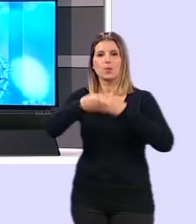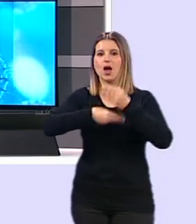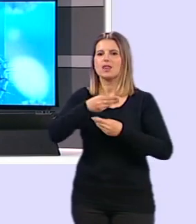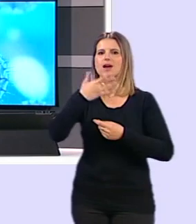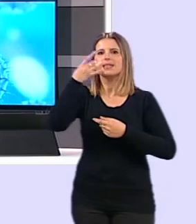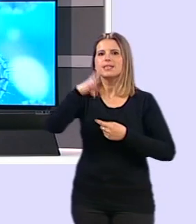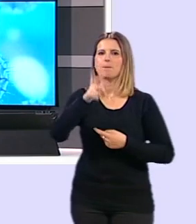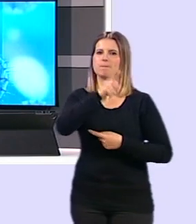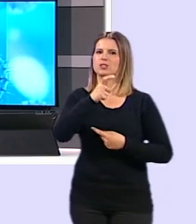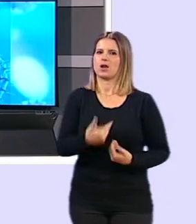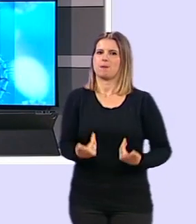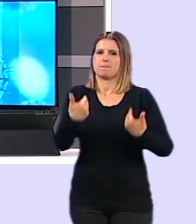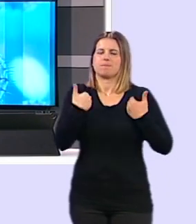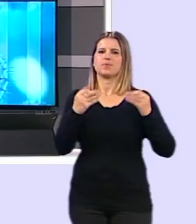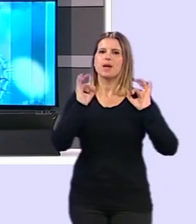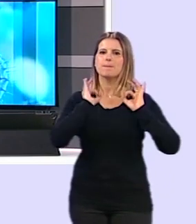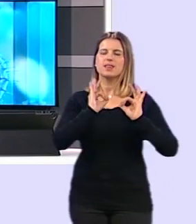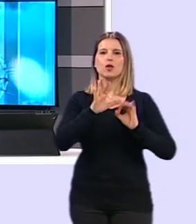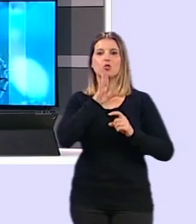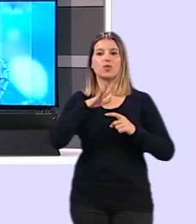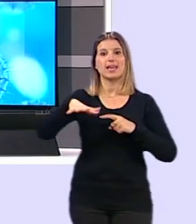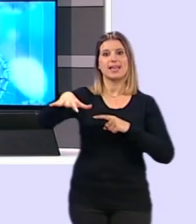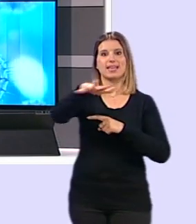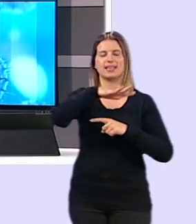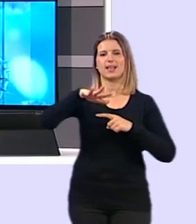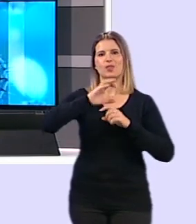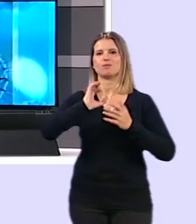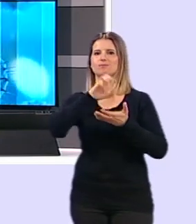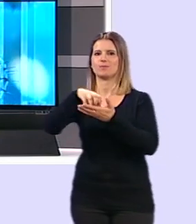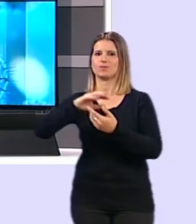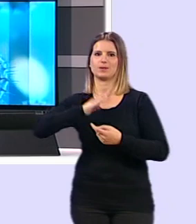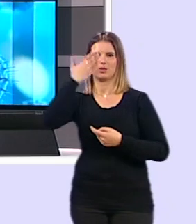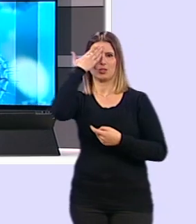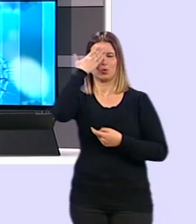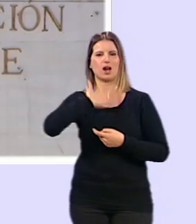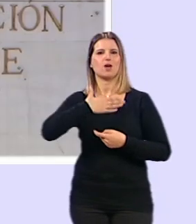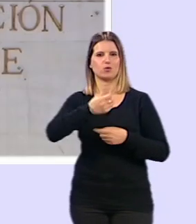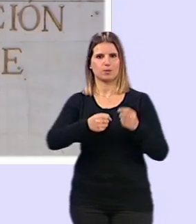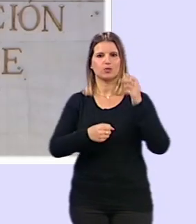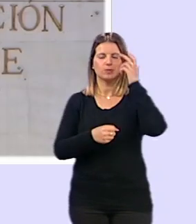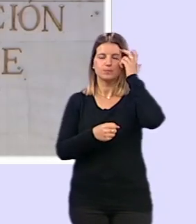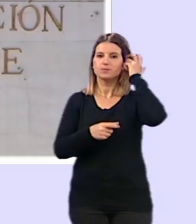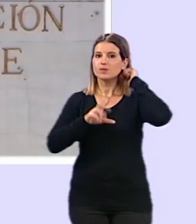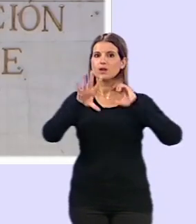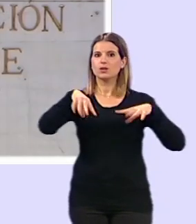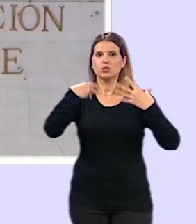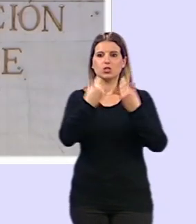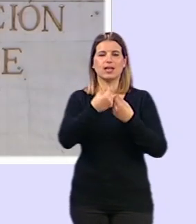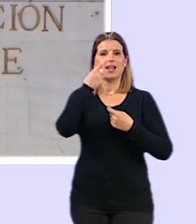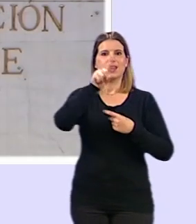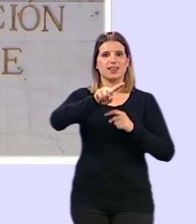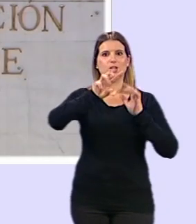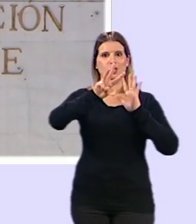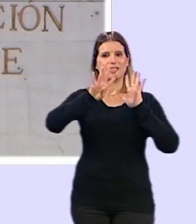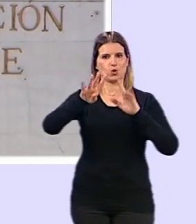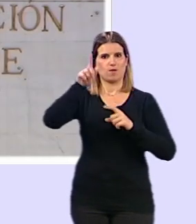especializado y que se aplicará en instalaciones y edificios de titularidad municipal. Un total de 139